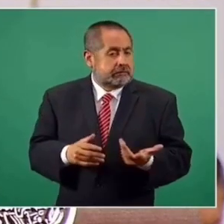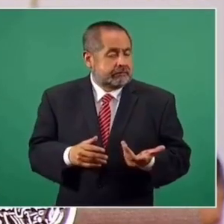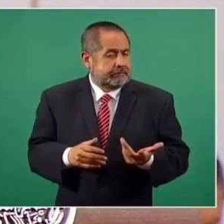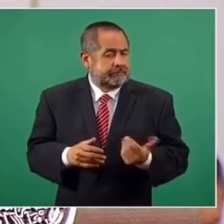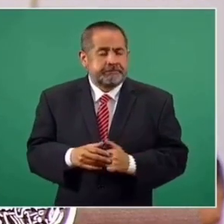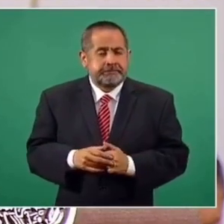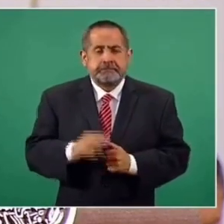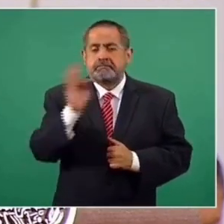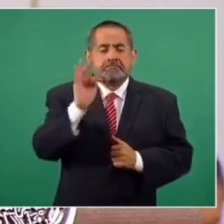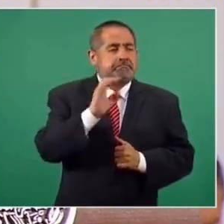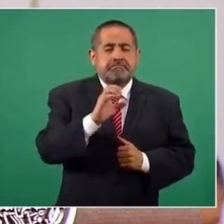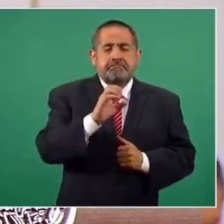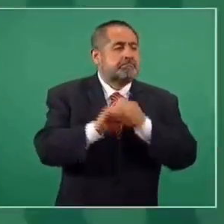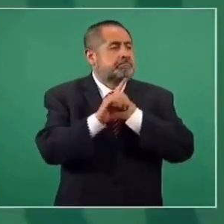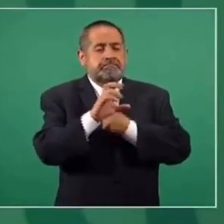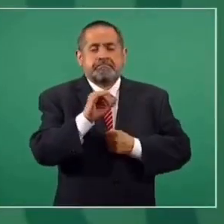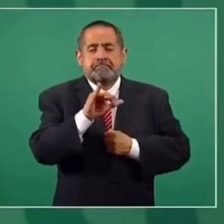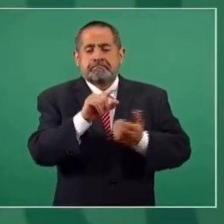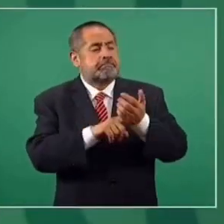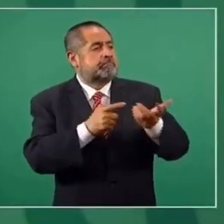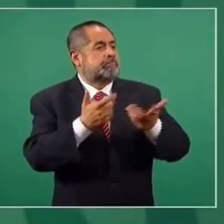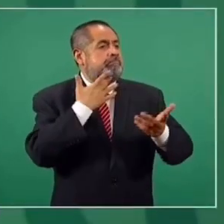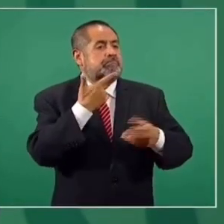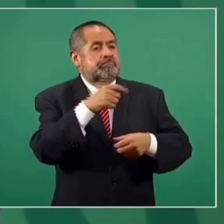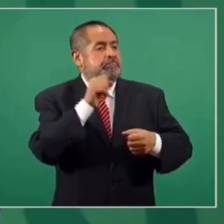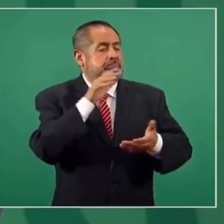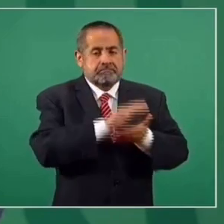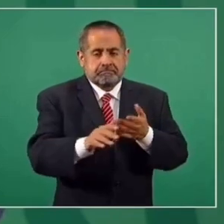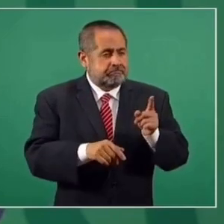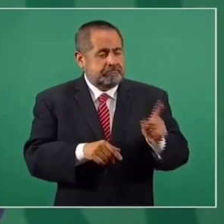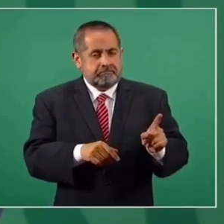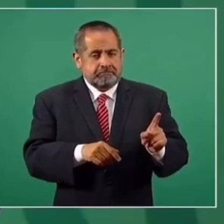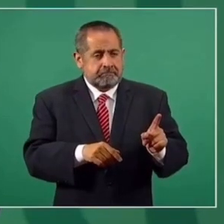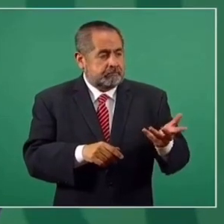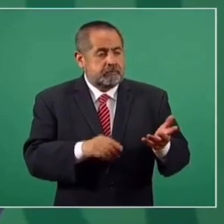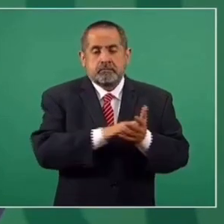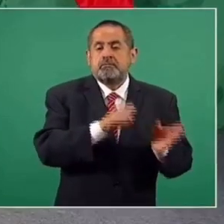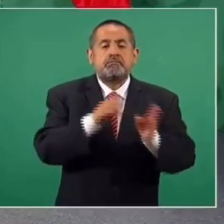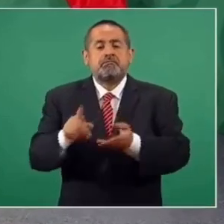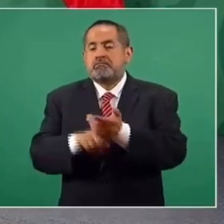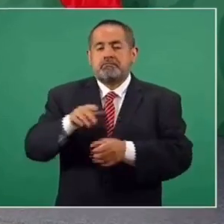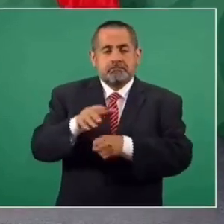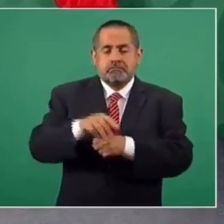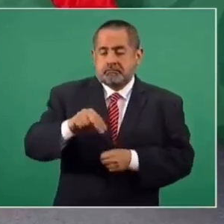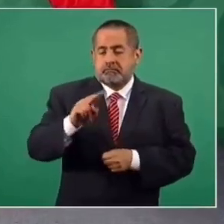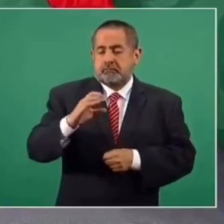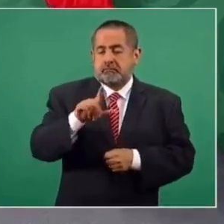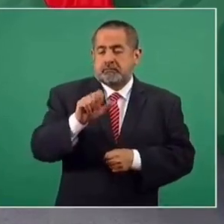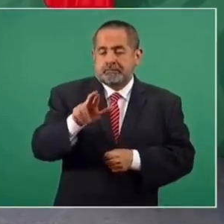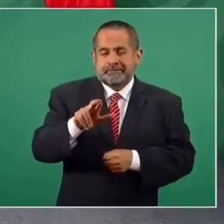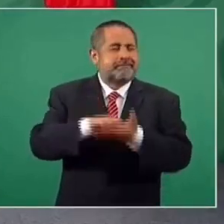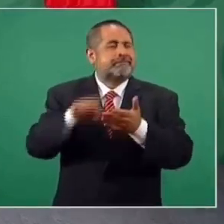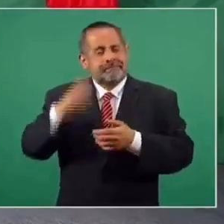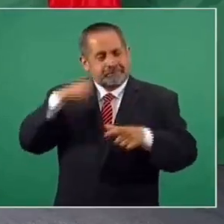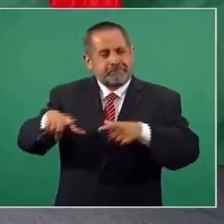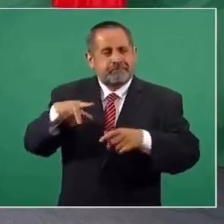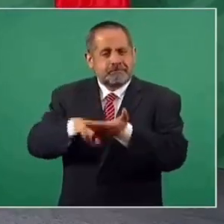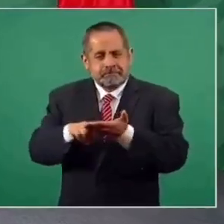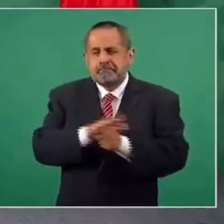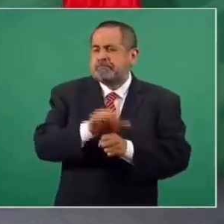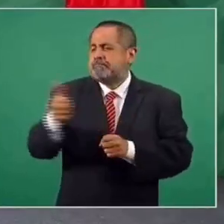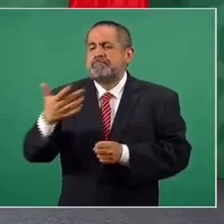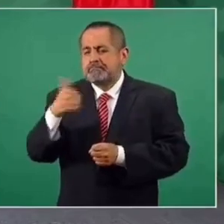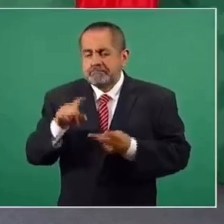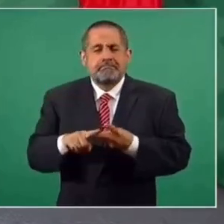Si hay una crisis en la energía nuclear, tenemos el gas,